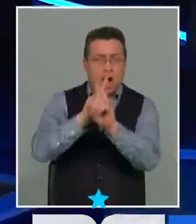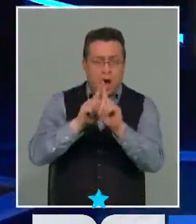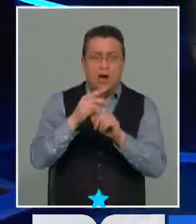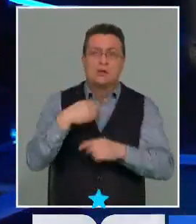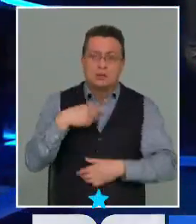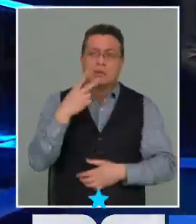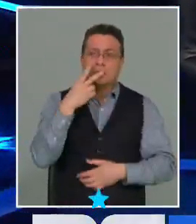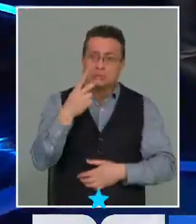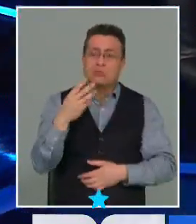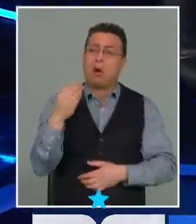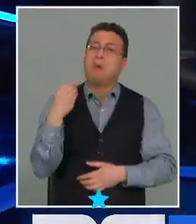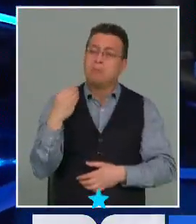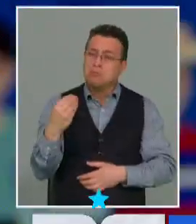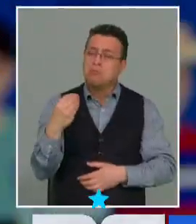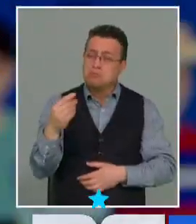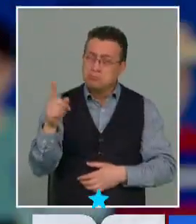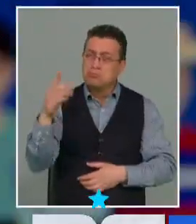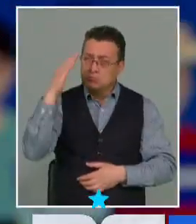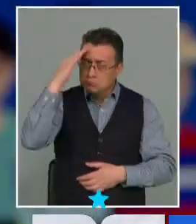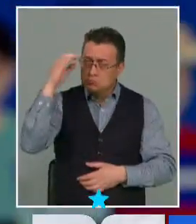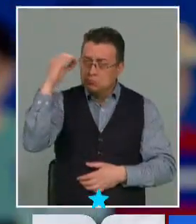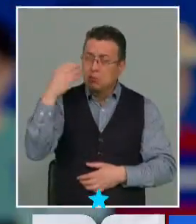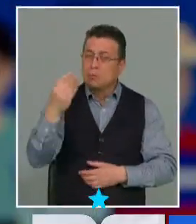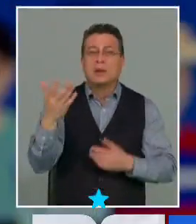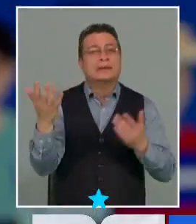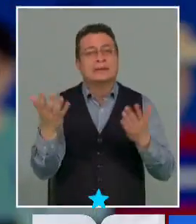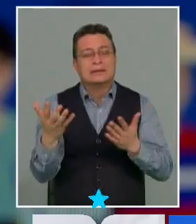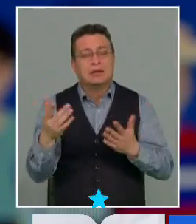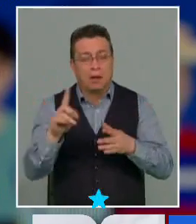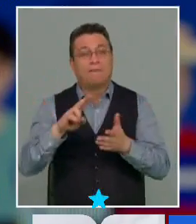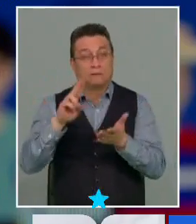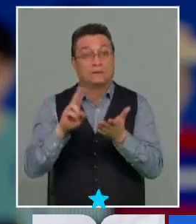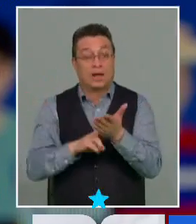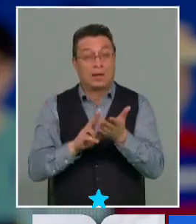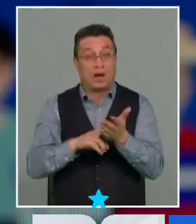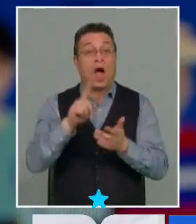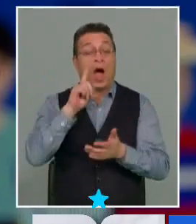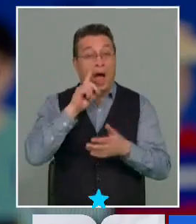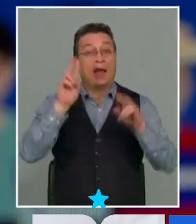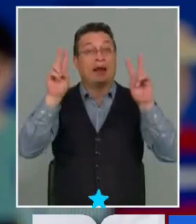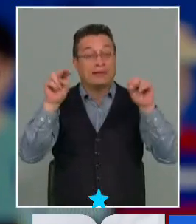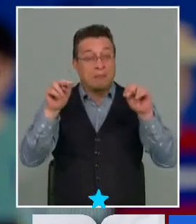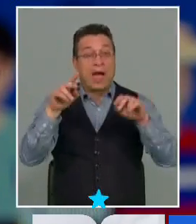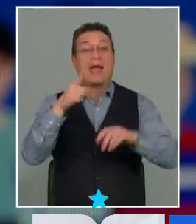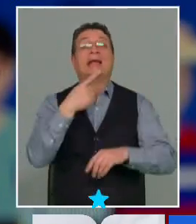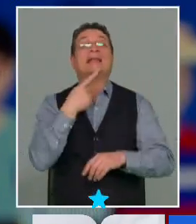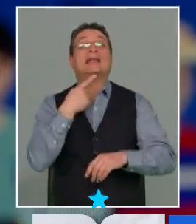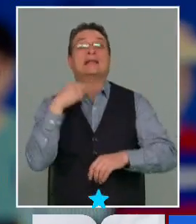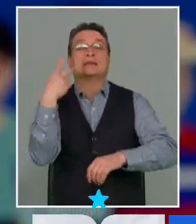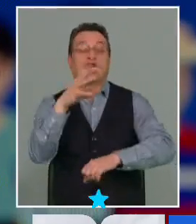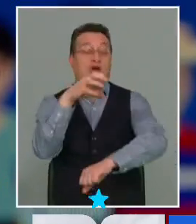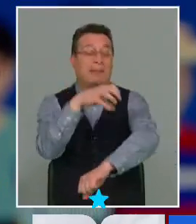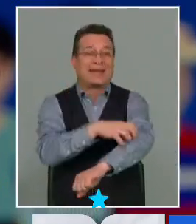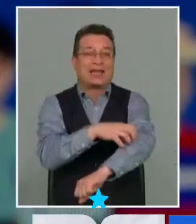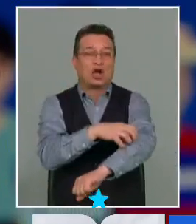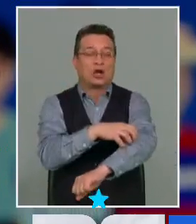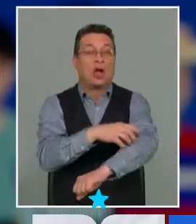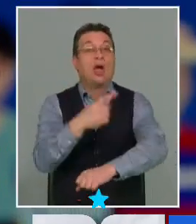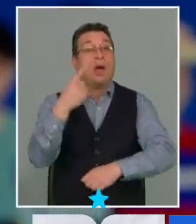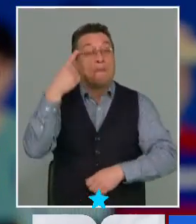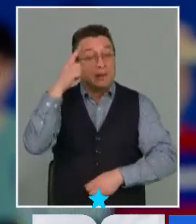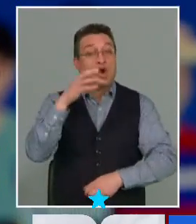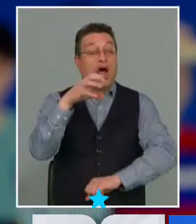digno de considerar. Y es que es cierto, hay temas que son de interés regional, pero las regiones también